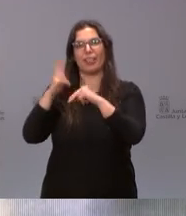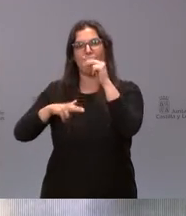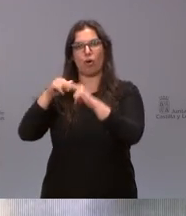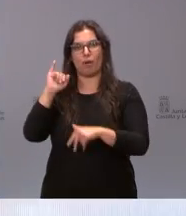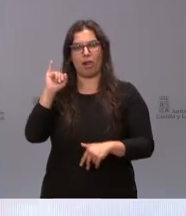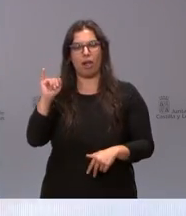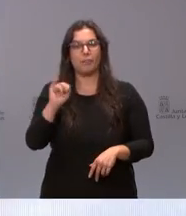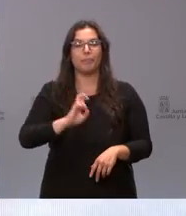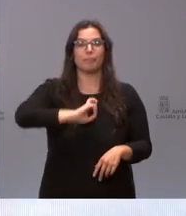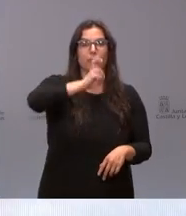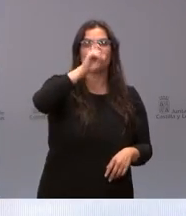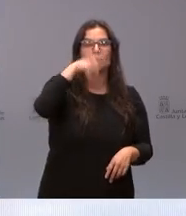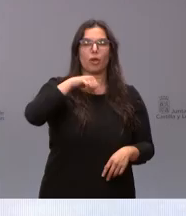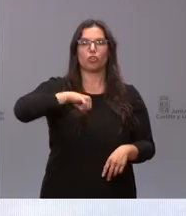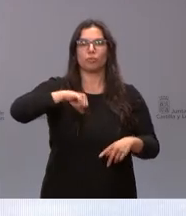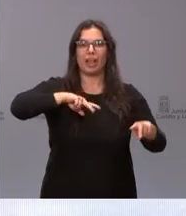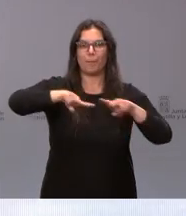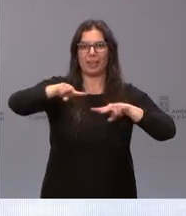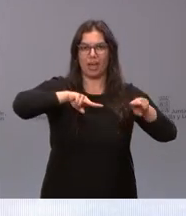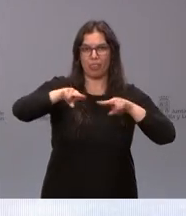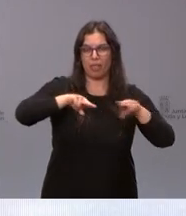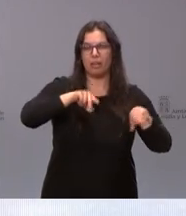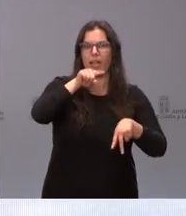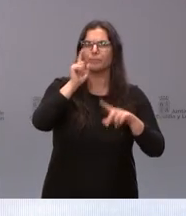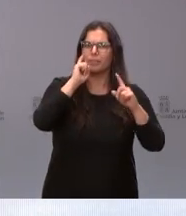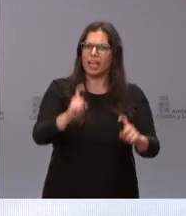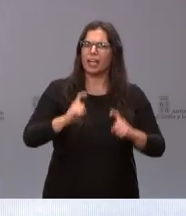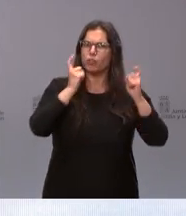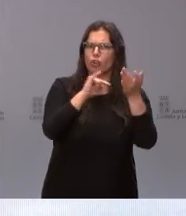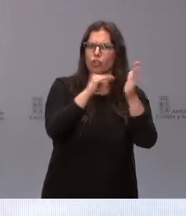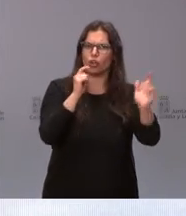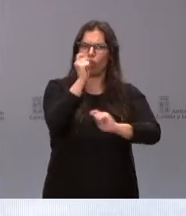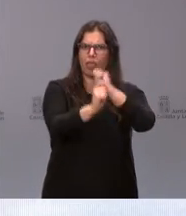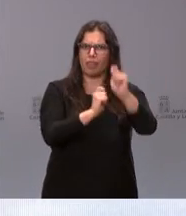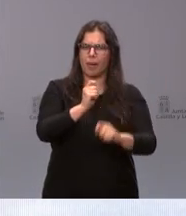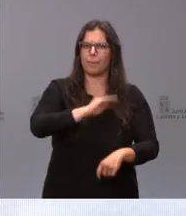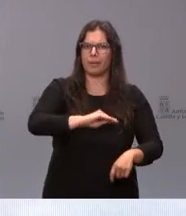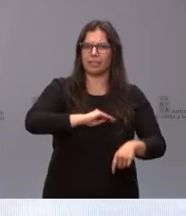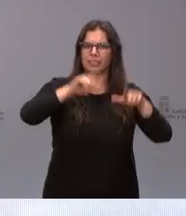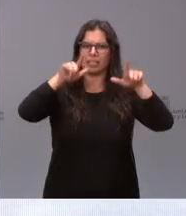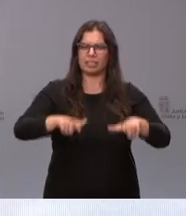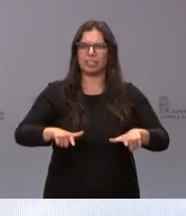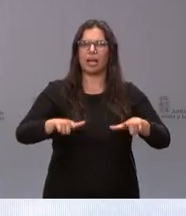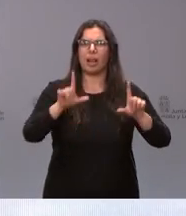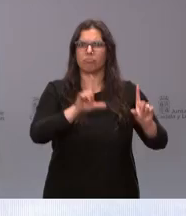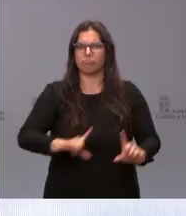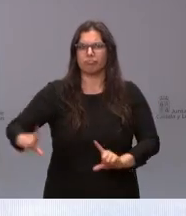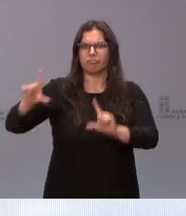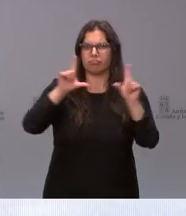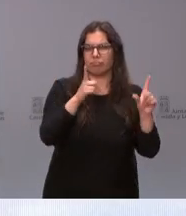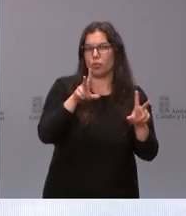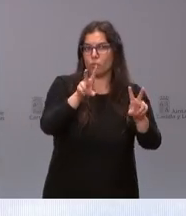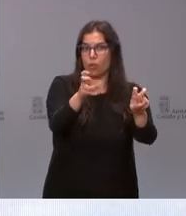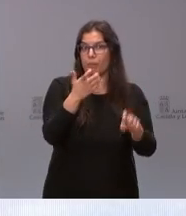el hospital de Miranda en el que se han hecho esfuerzos tecnológicos la sala de rayos X nueva es un